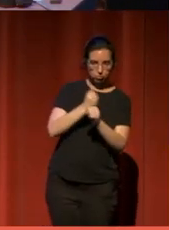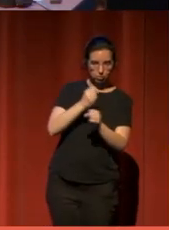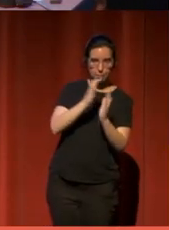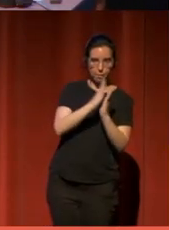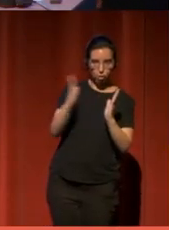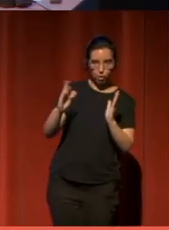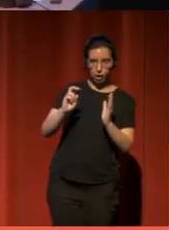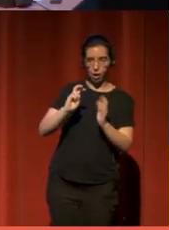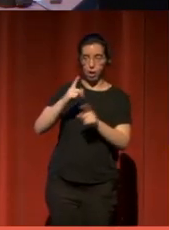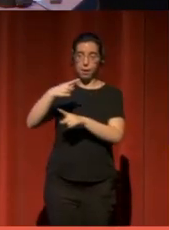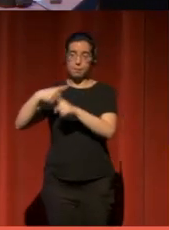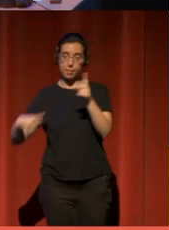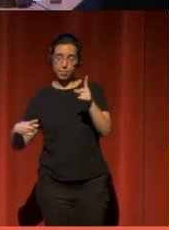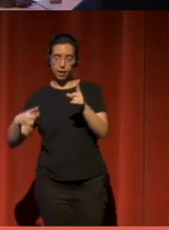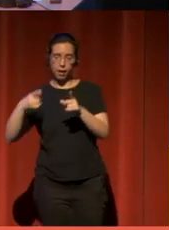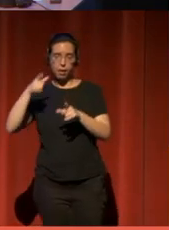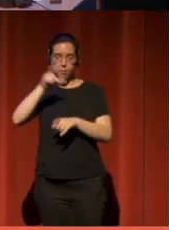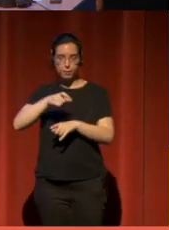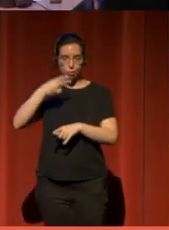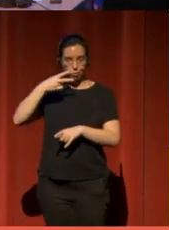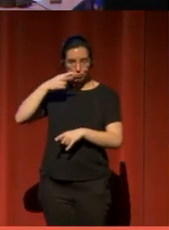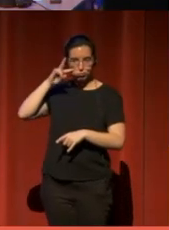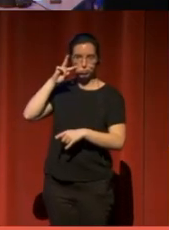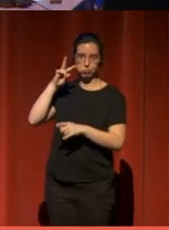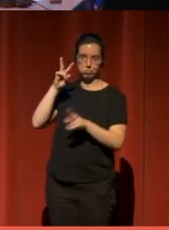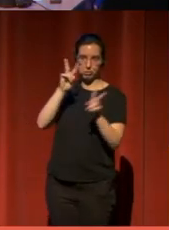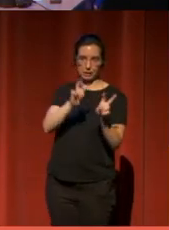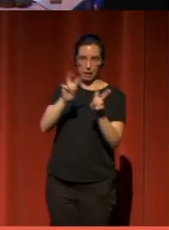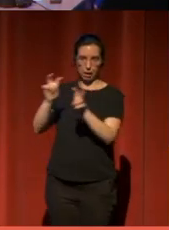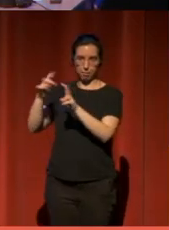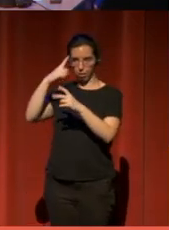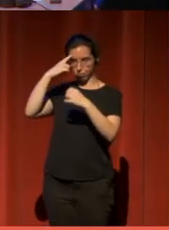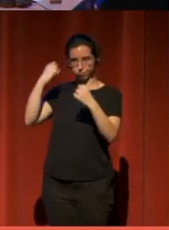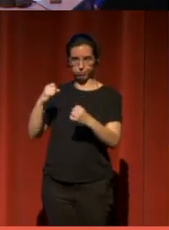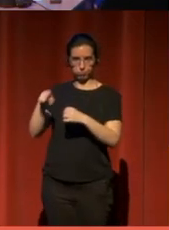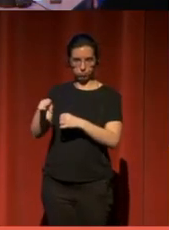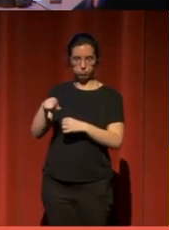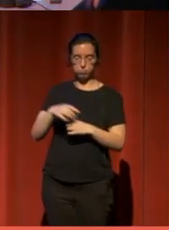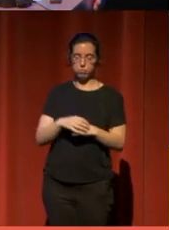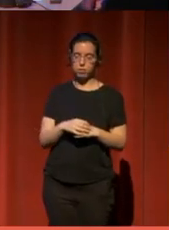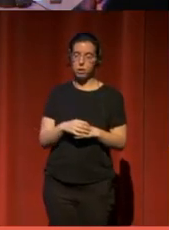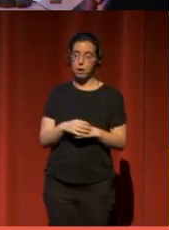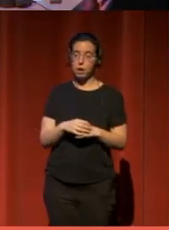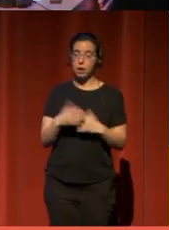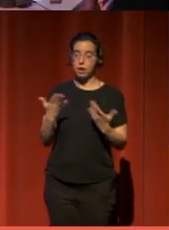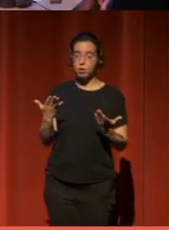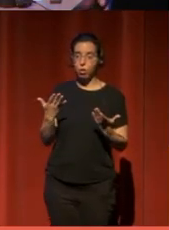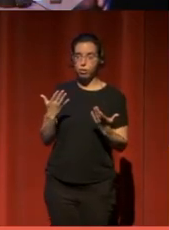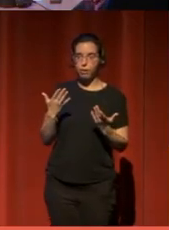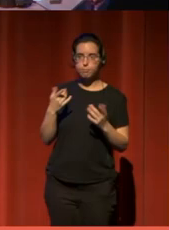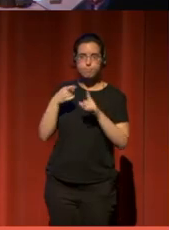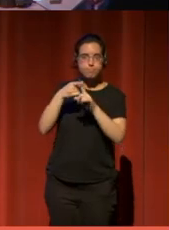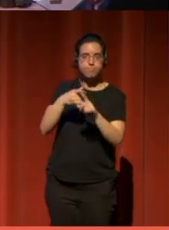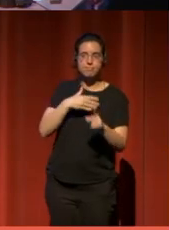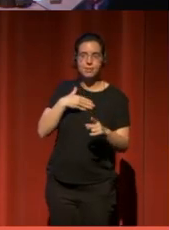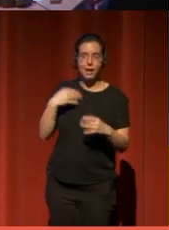mitad expertos en las materias que se trataban en cada una de las mesas. La idea era que pensaran juntos